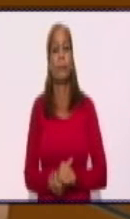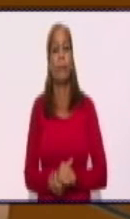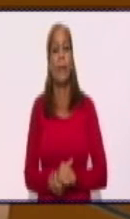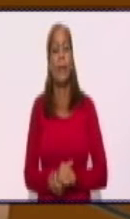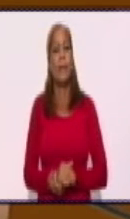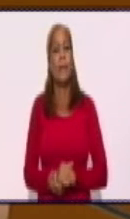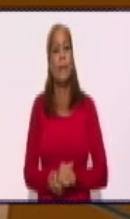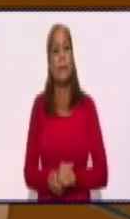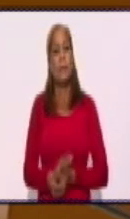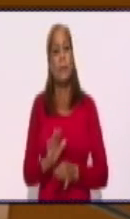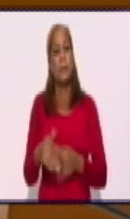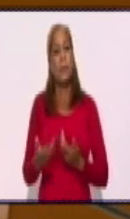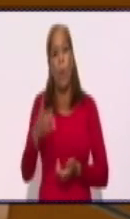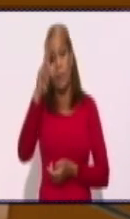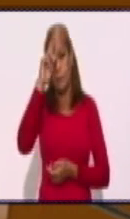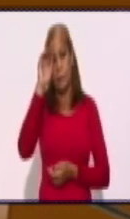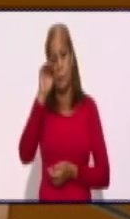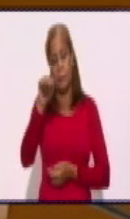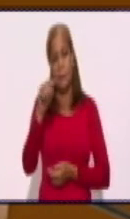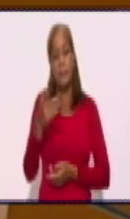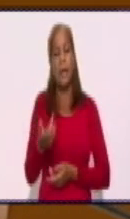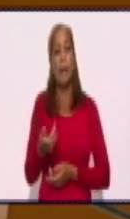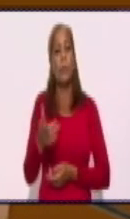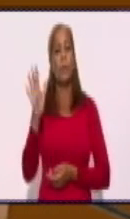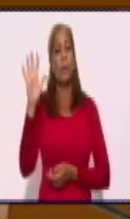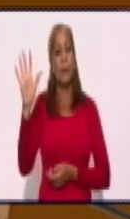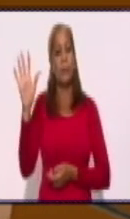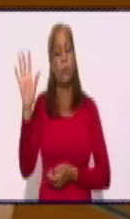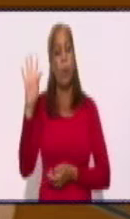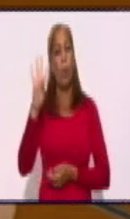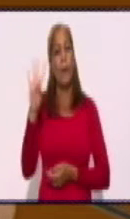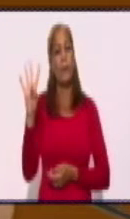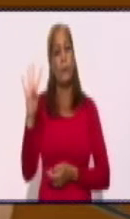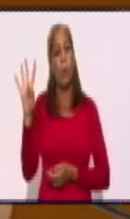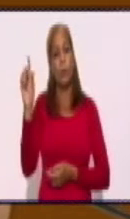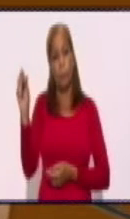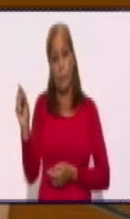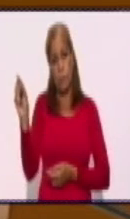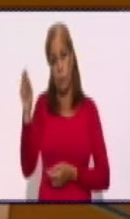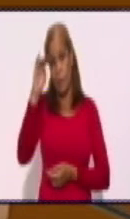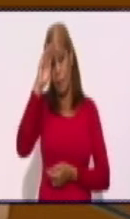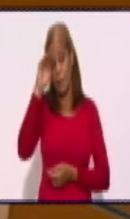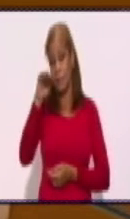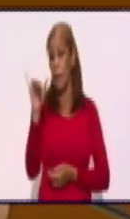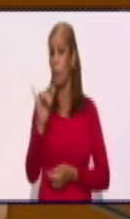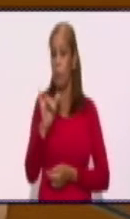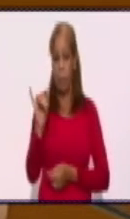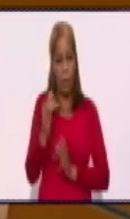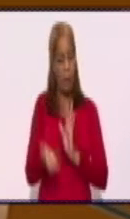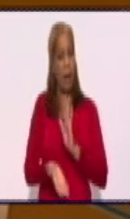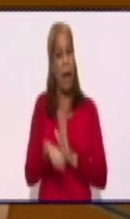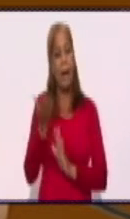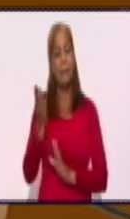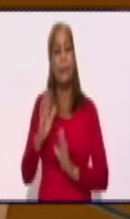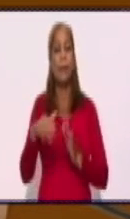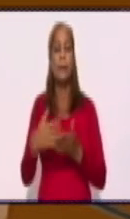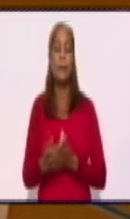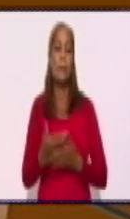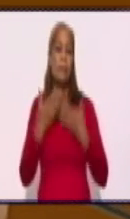egresaron 574 pacientes, también se dio bastante alta. Recuperados 8